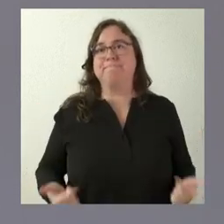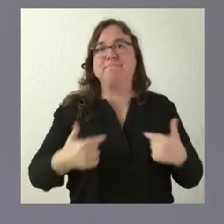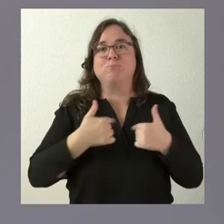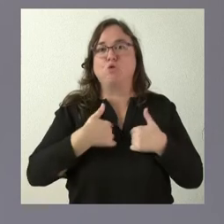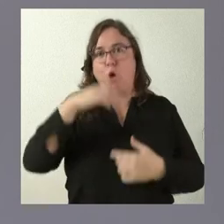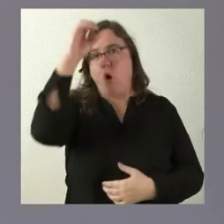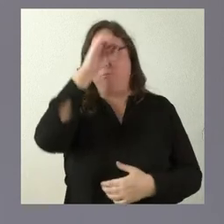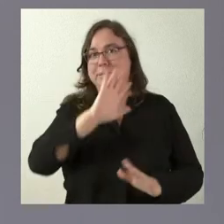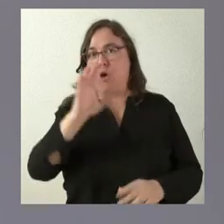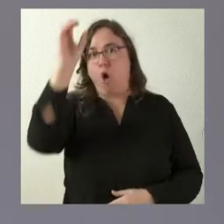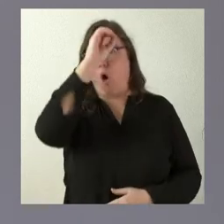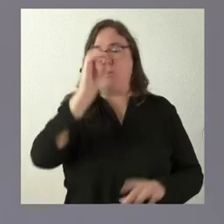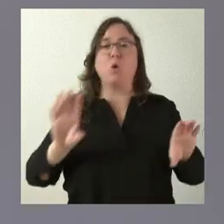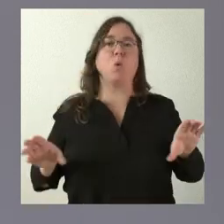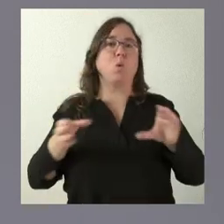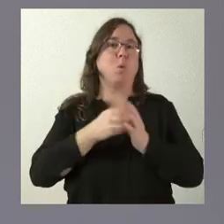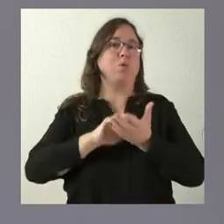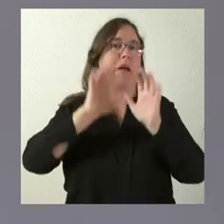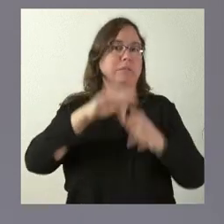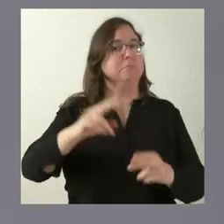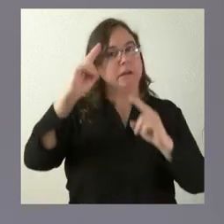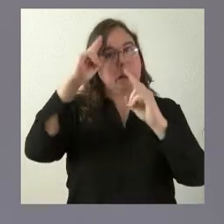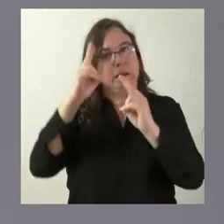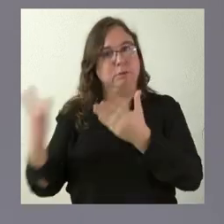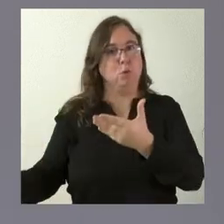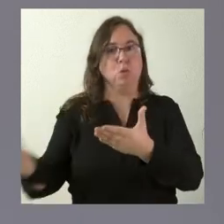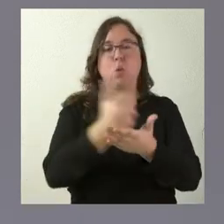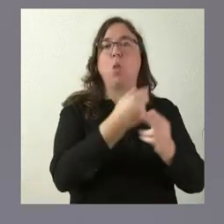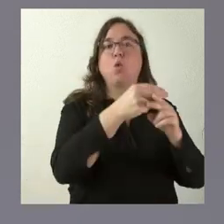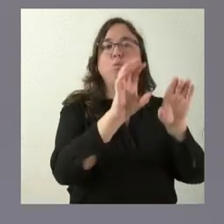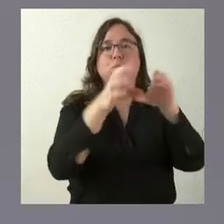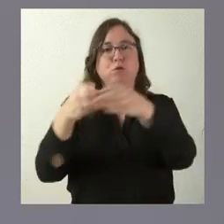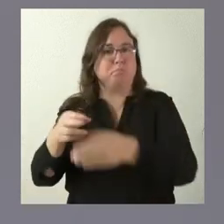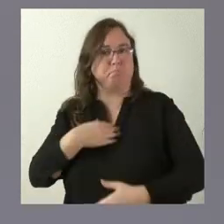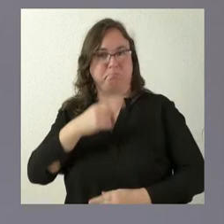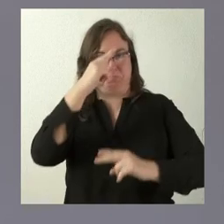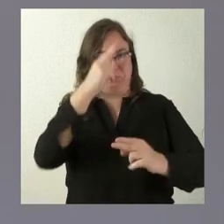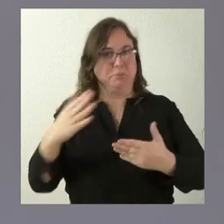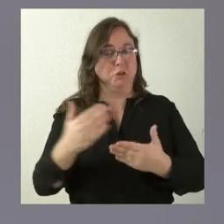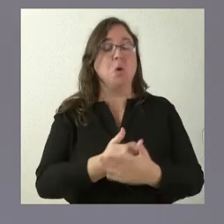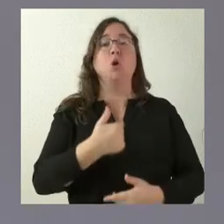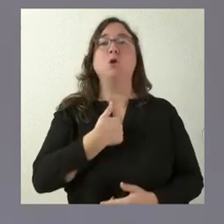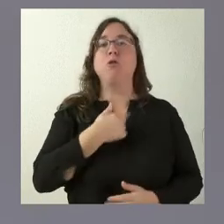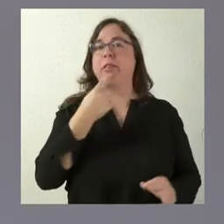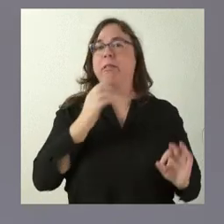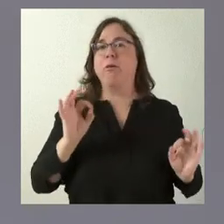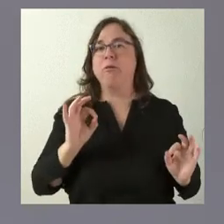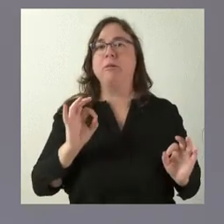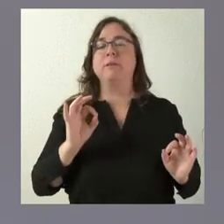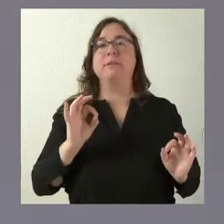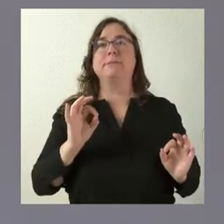yo le digo la opinión de la Junta de Castilla y León y respeto la opinión de todos los partidos políticos. Y, por tanto, no se trata ni de